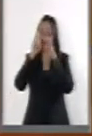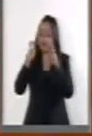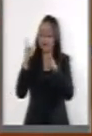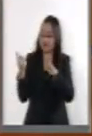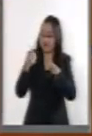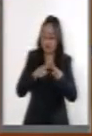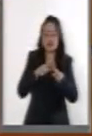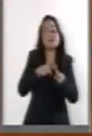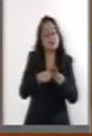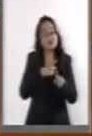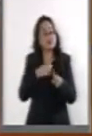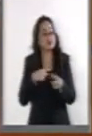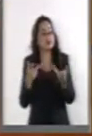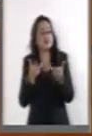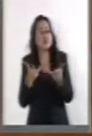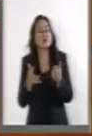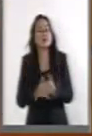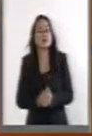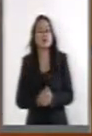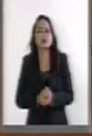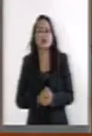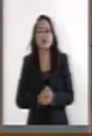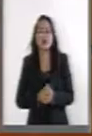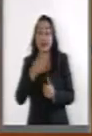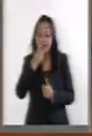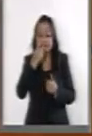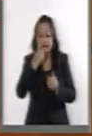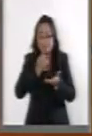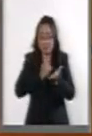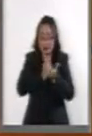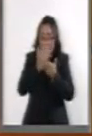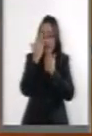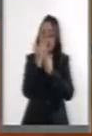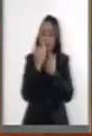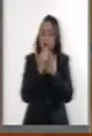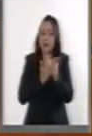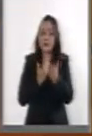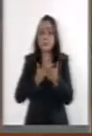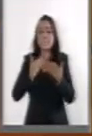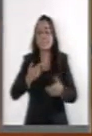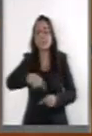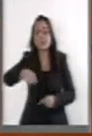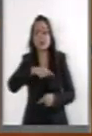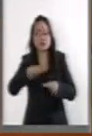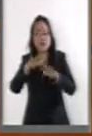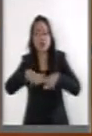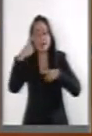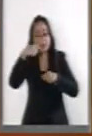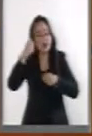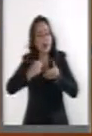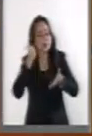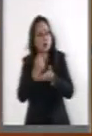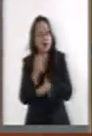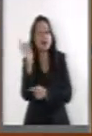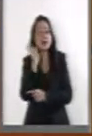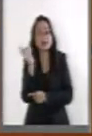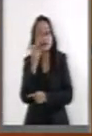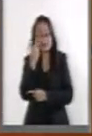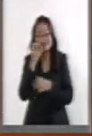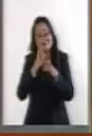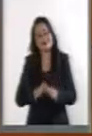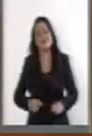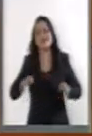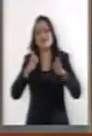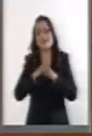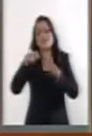tanto me parece que el tema, el proyecto, el dictamen que se pone a consideración de esta asamblea representa sin duda,